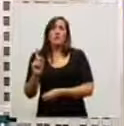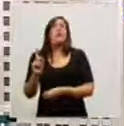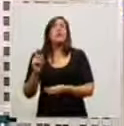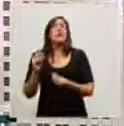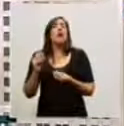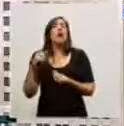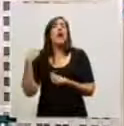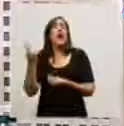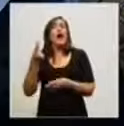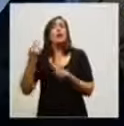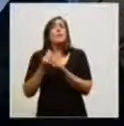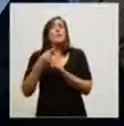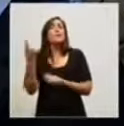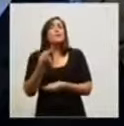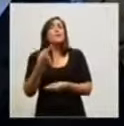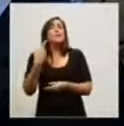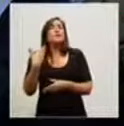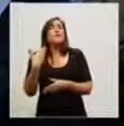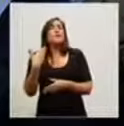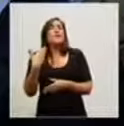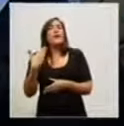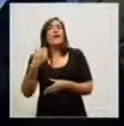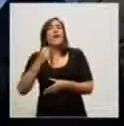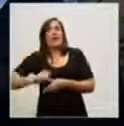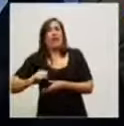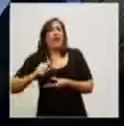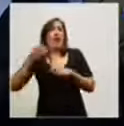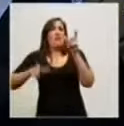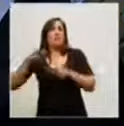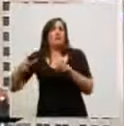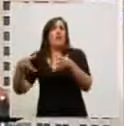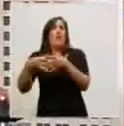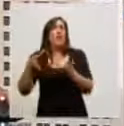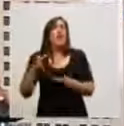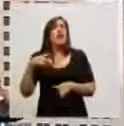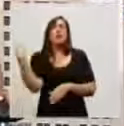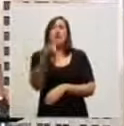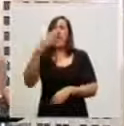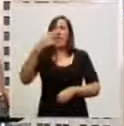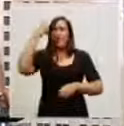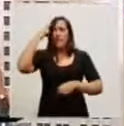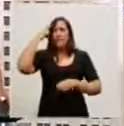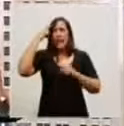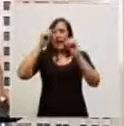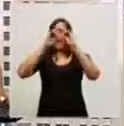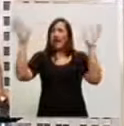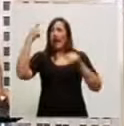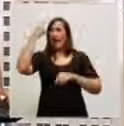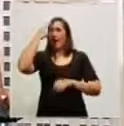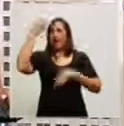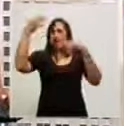como yo digo, a invocar. Esperemos que no, esperemos que todos tengan la claridad y la sensatez suficiente